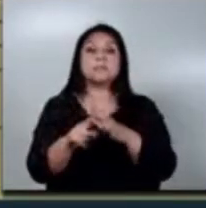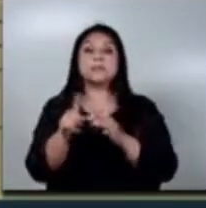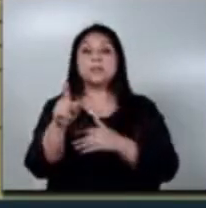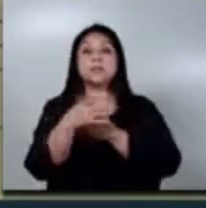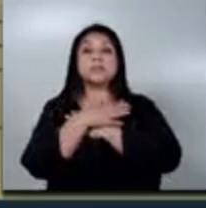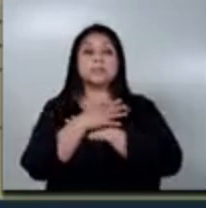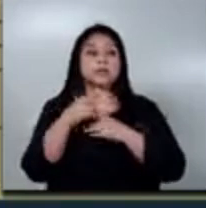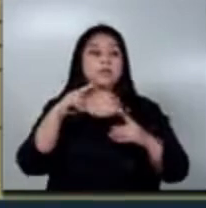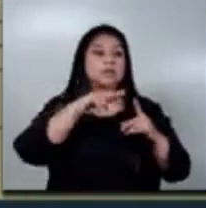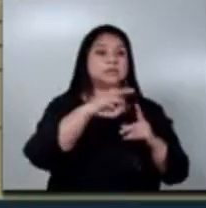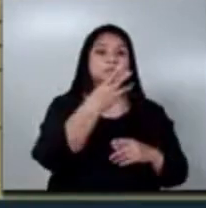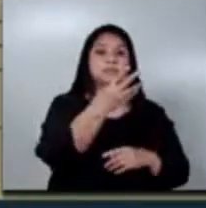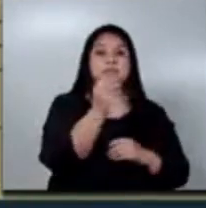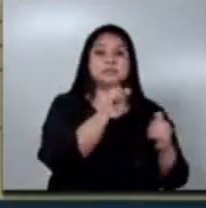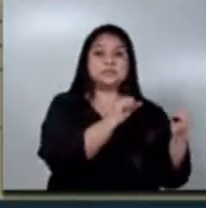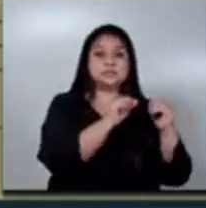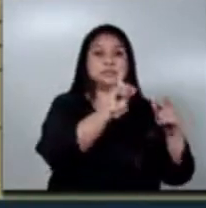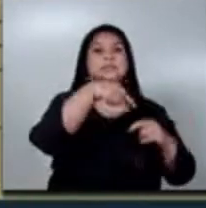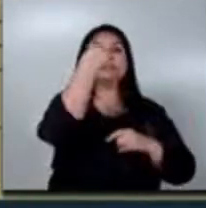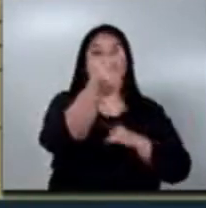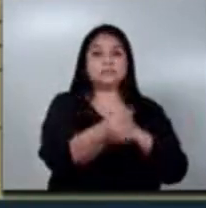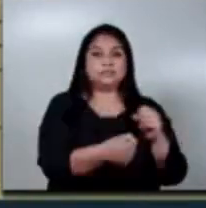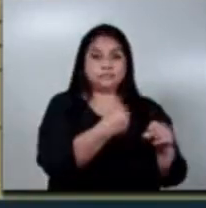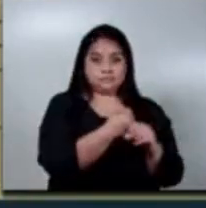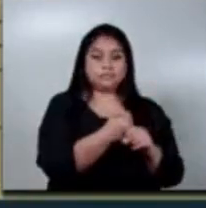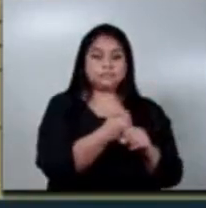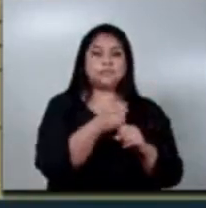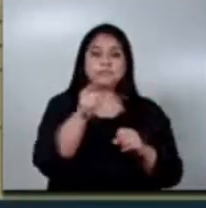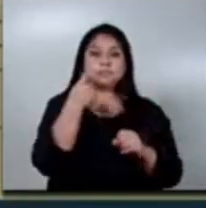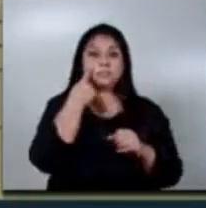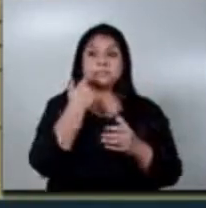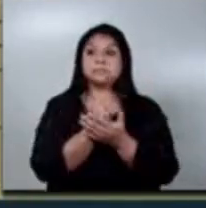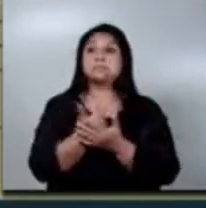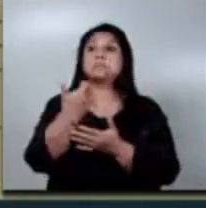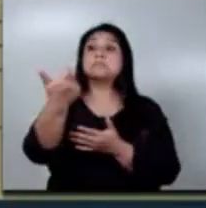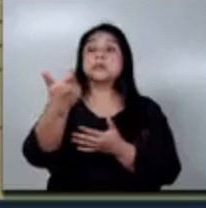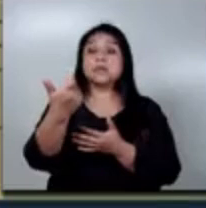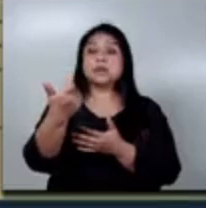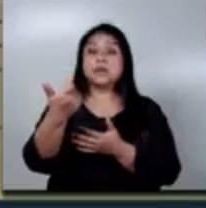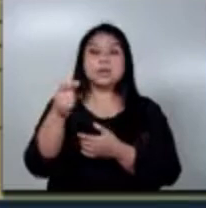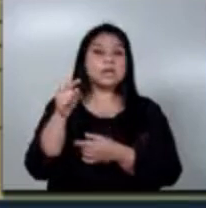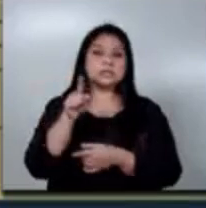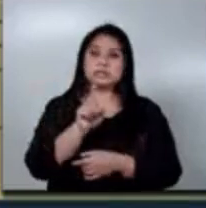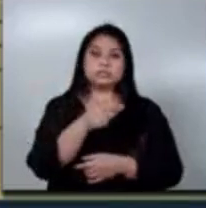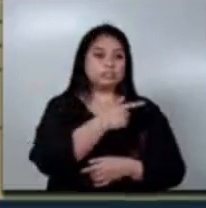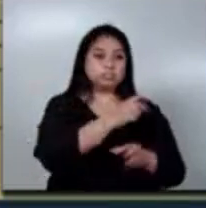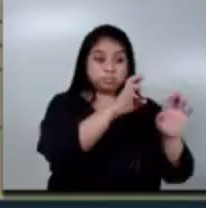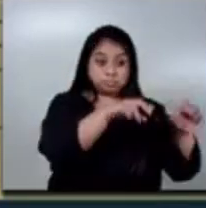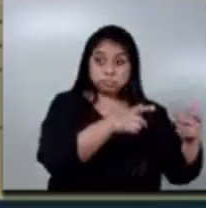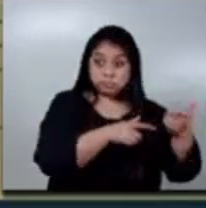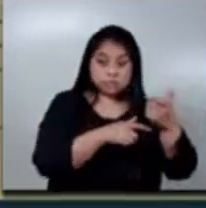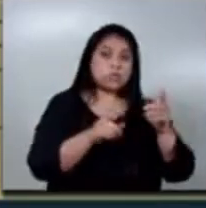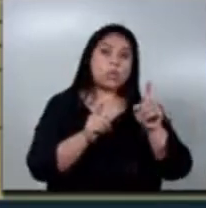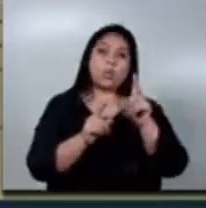El costo del seguro o el valor de la prima es descubierto por el Ministerio de